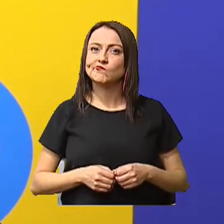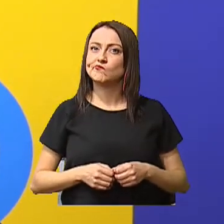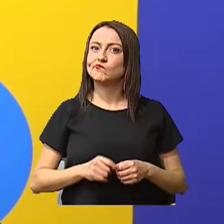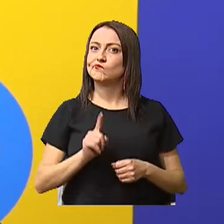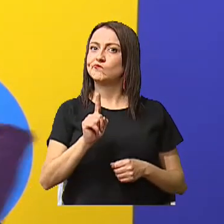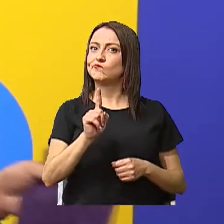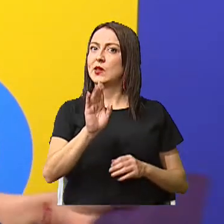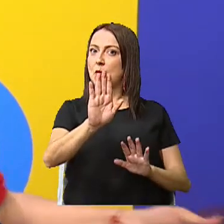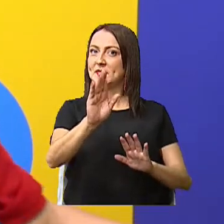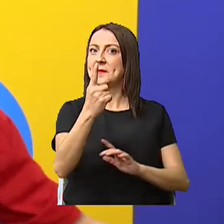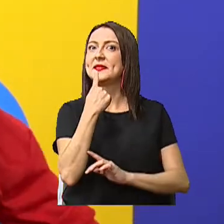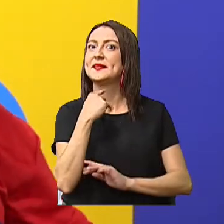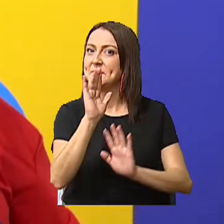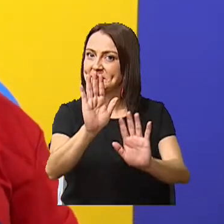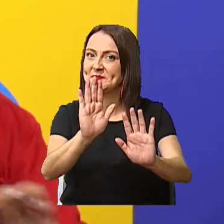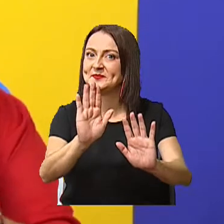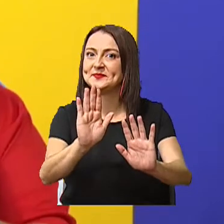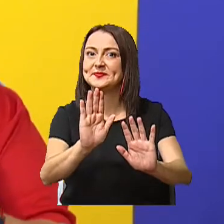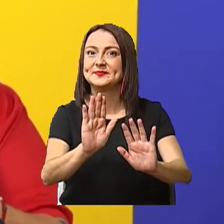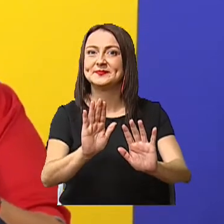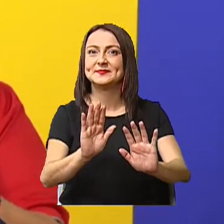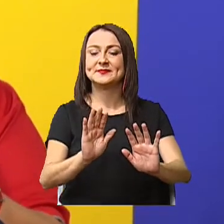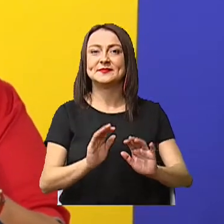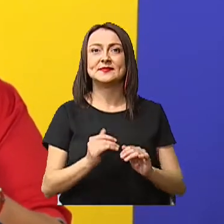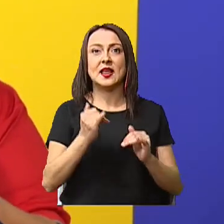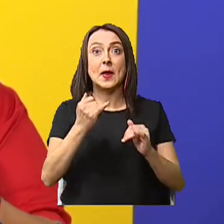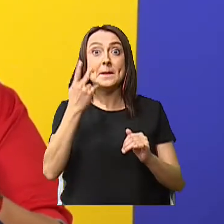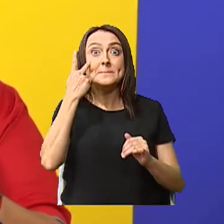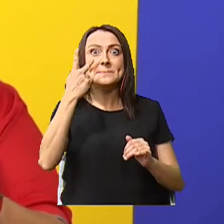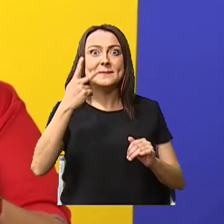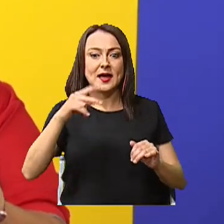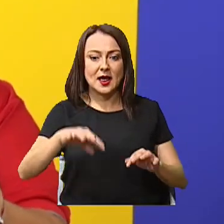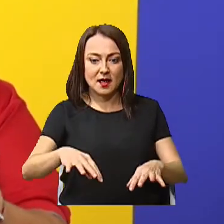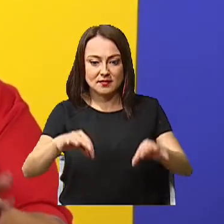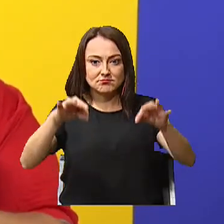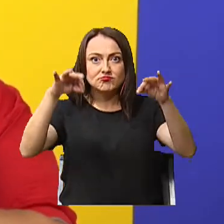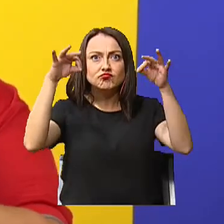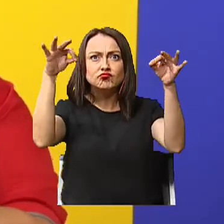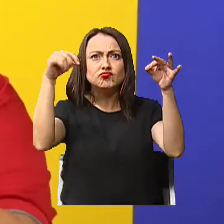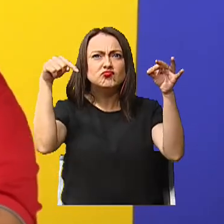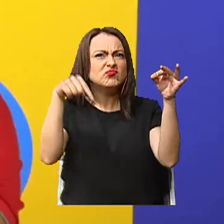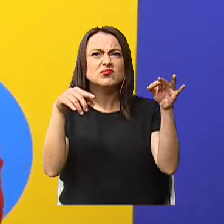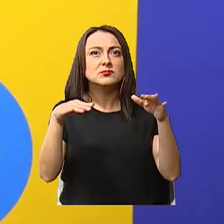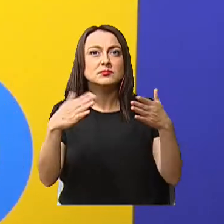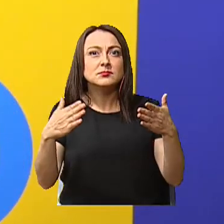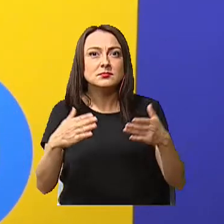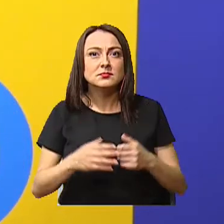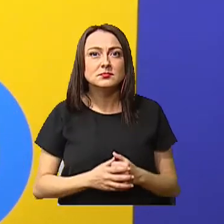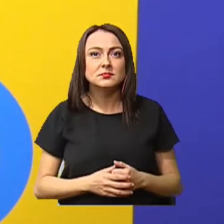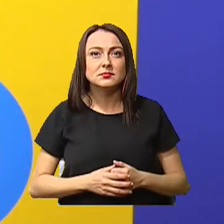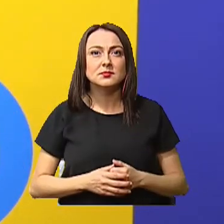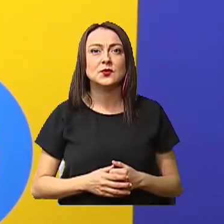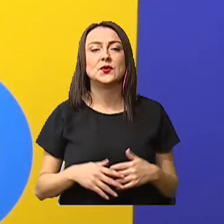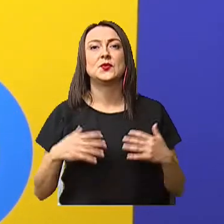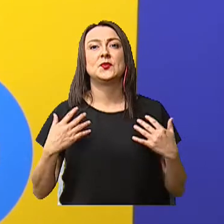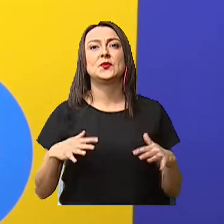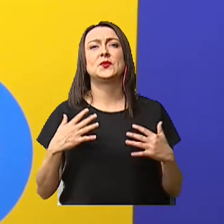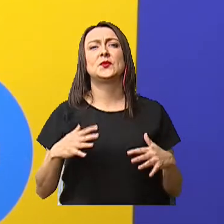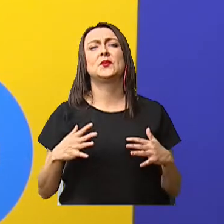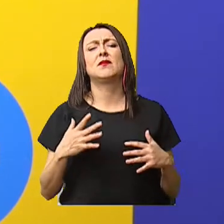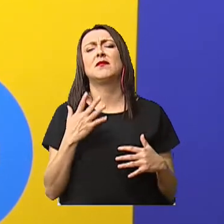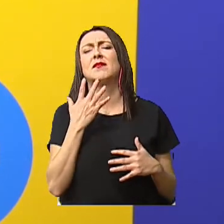Ahorita hablamos de esto, a ver. Y vean qué me encontré aquí. ¡Uy, qué